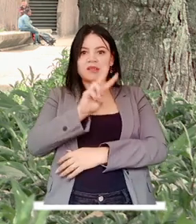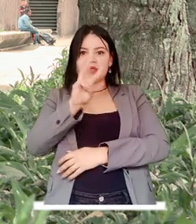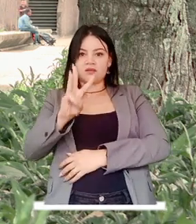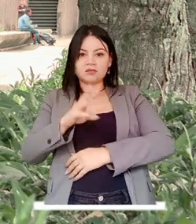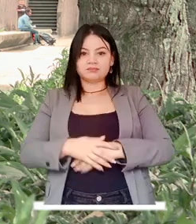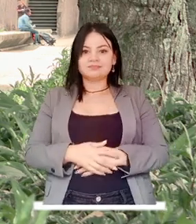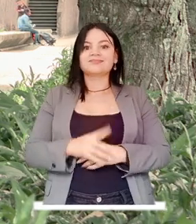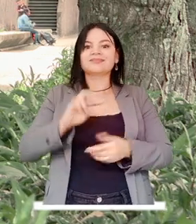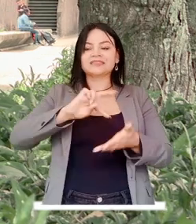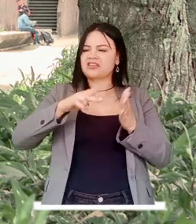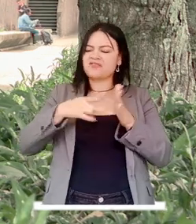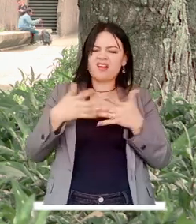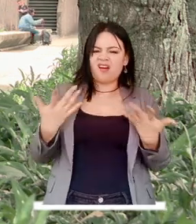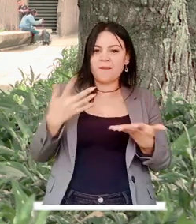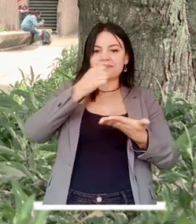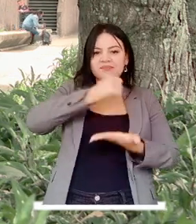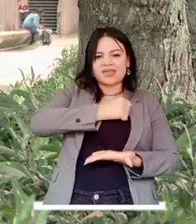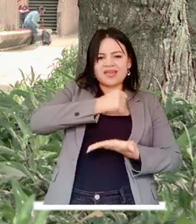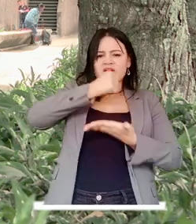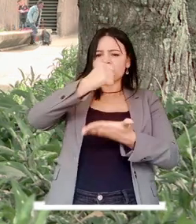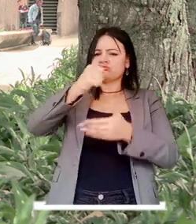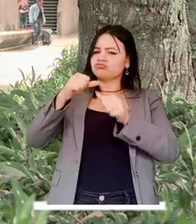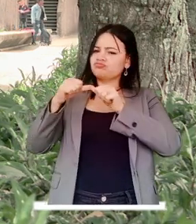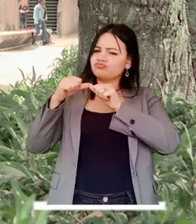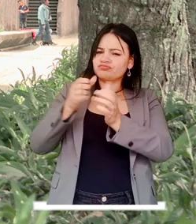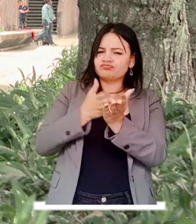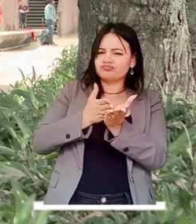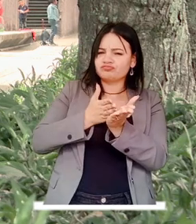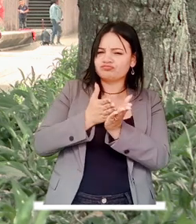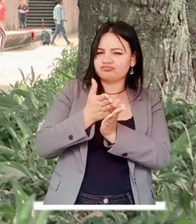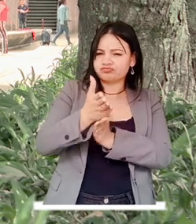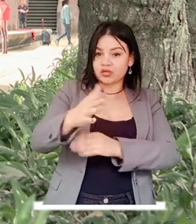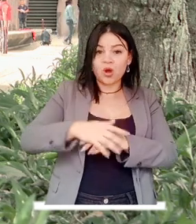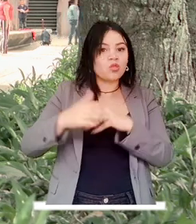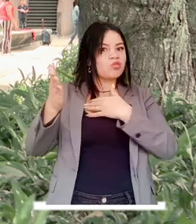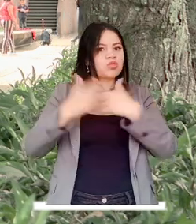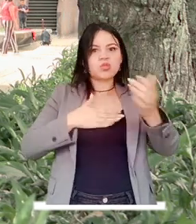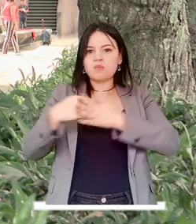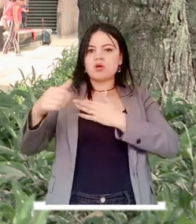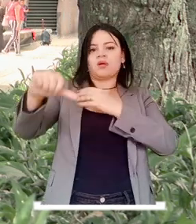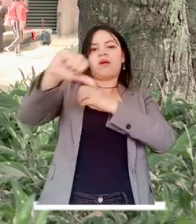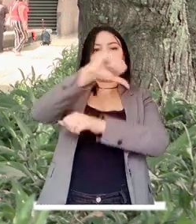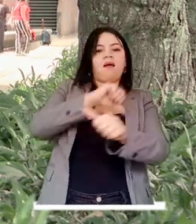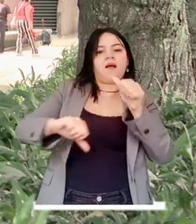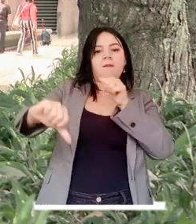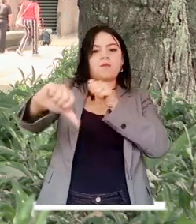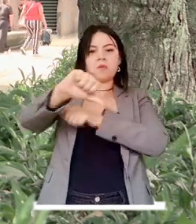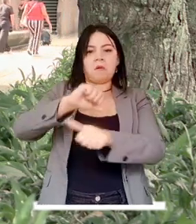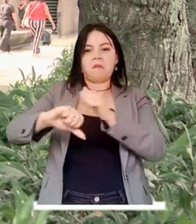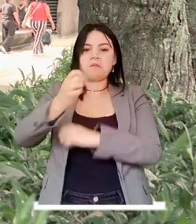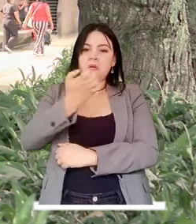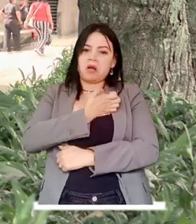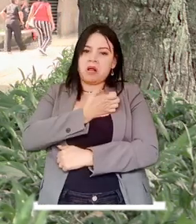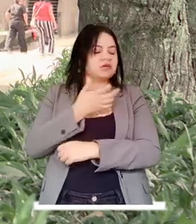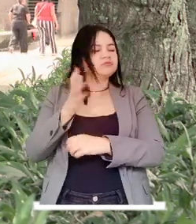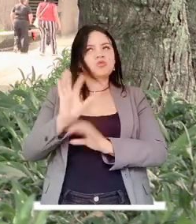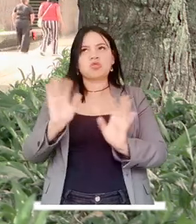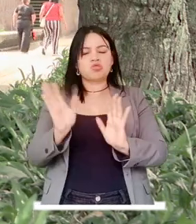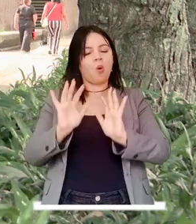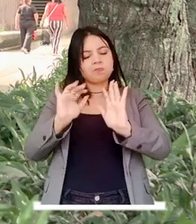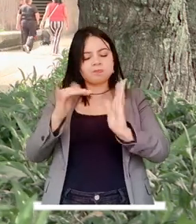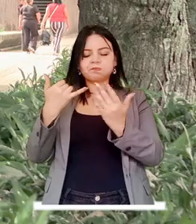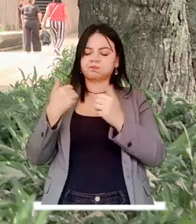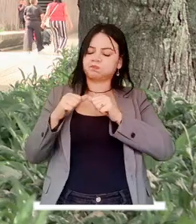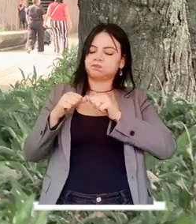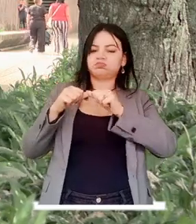garantizara los recursos y la permanencia de éste, pues ya no dependía de cualquier gobierno que llegara para